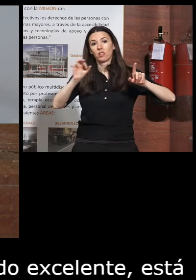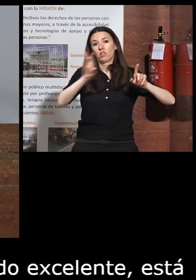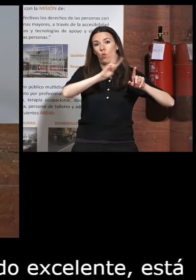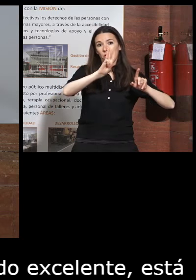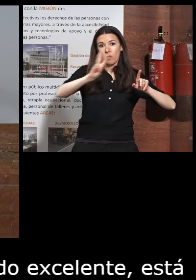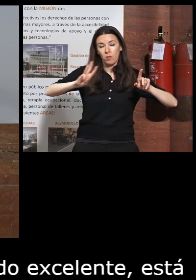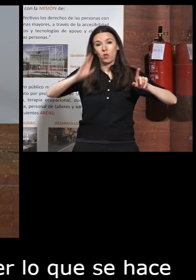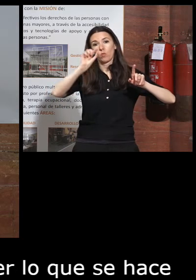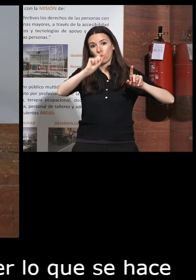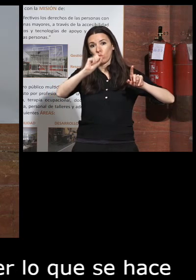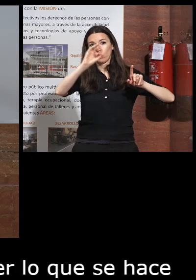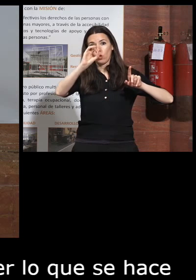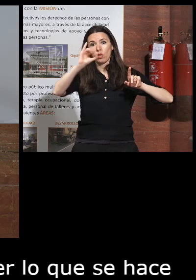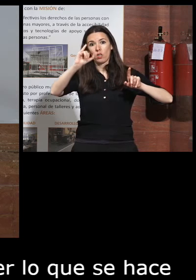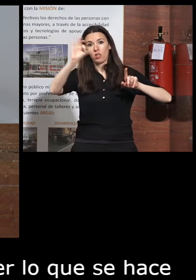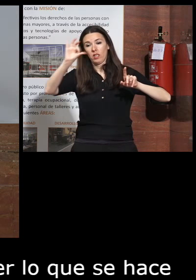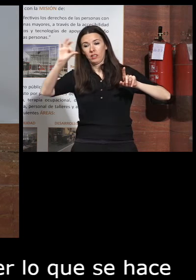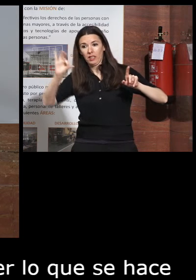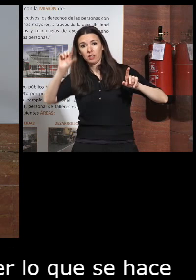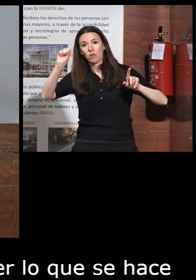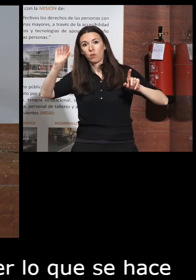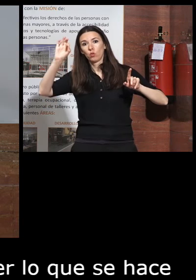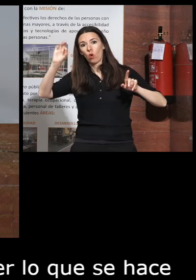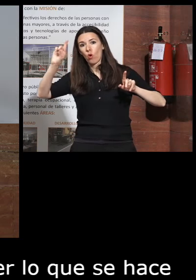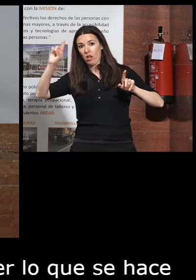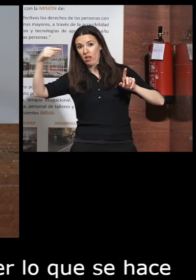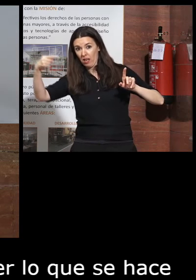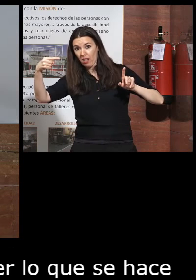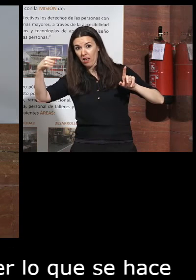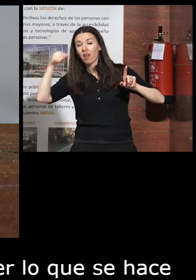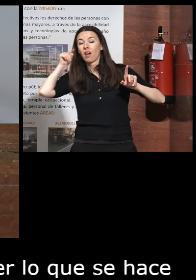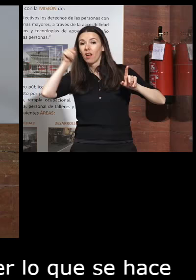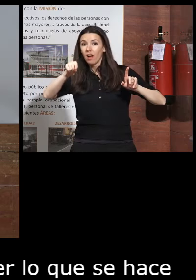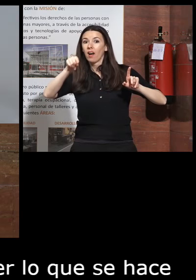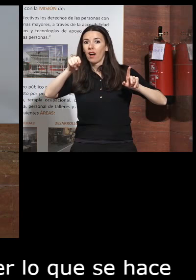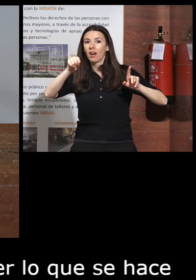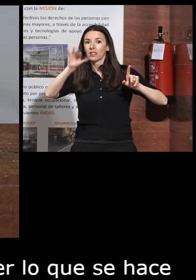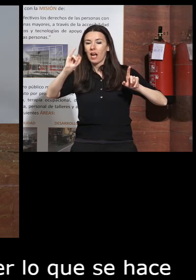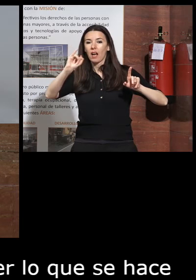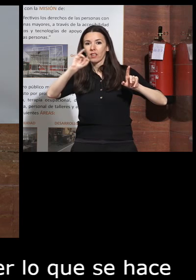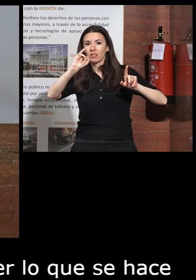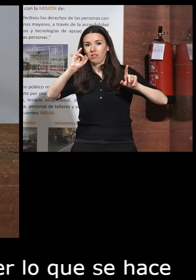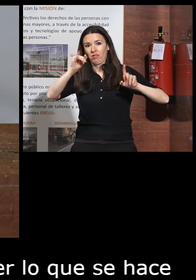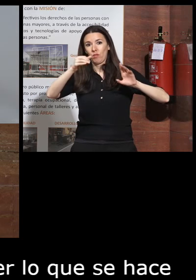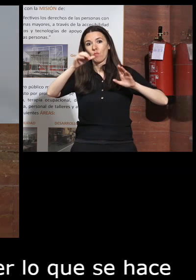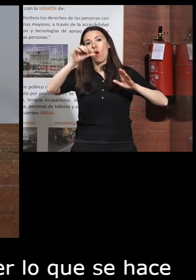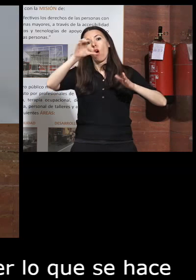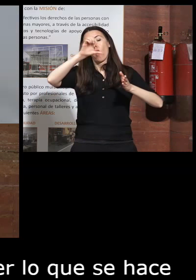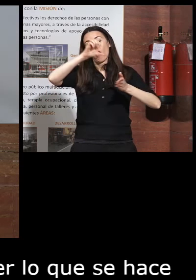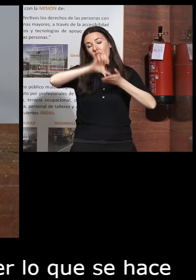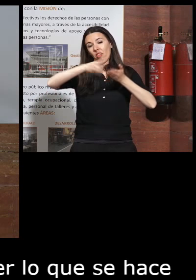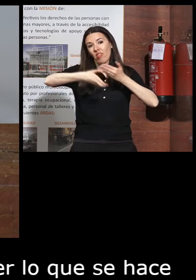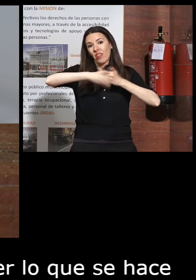.oiss.org y ahí está entre otros el CEAPAT donde